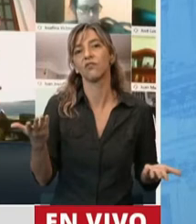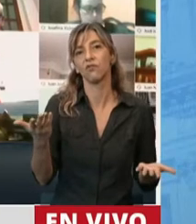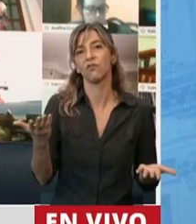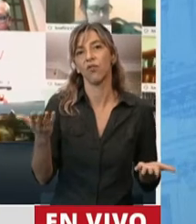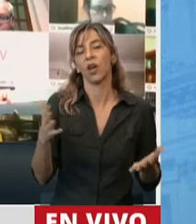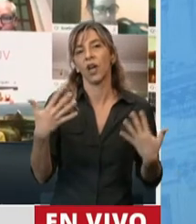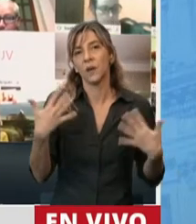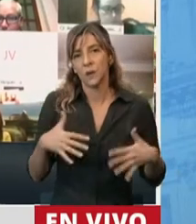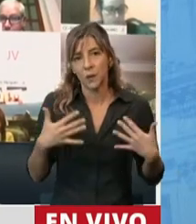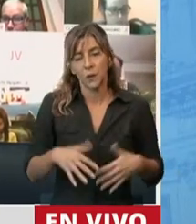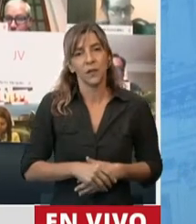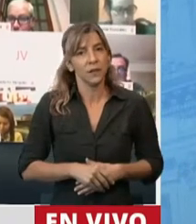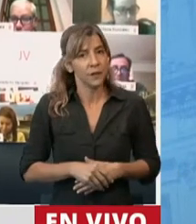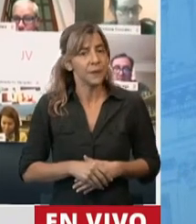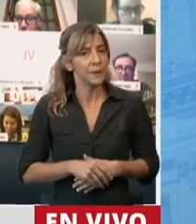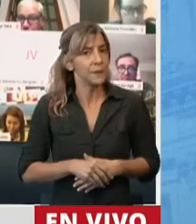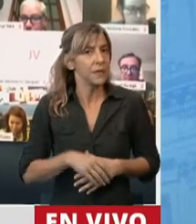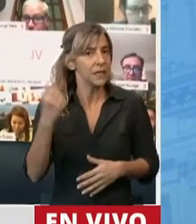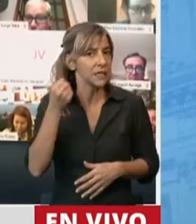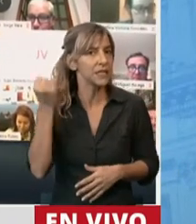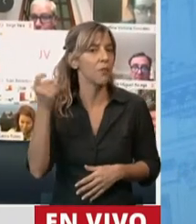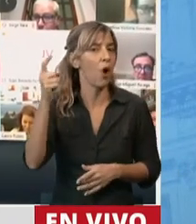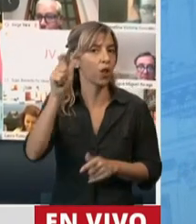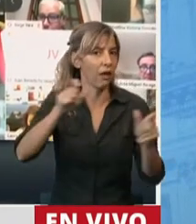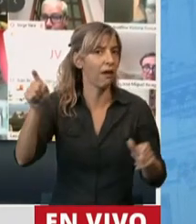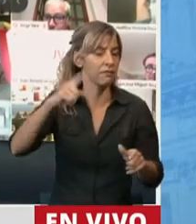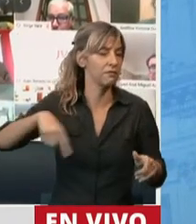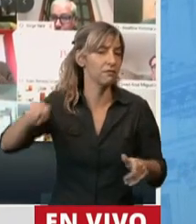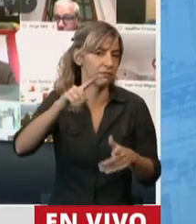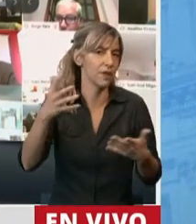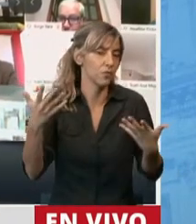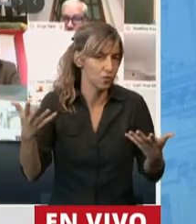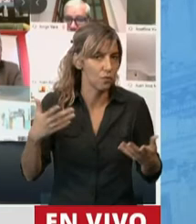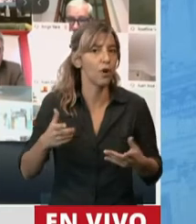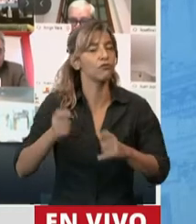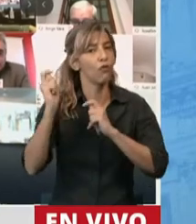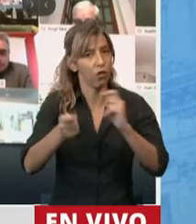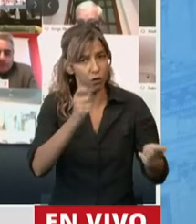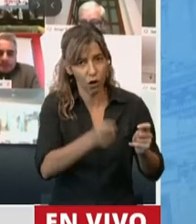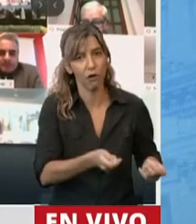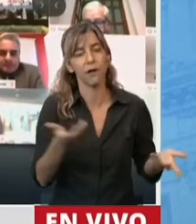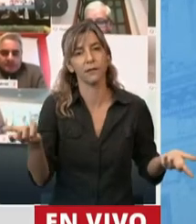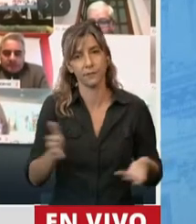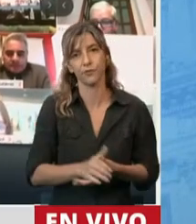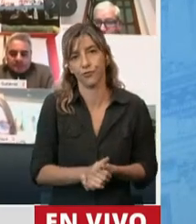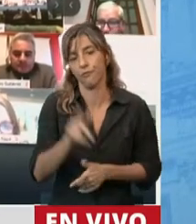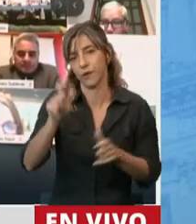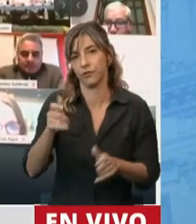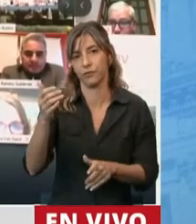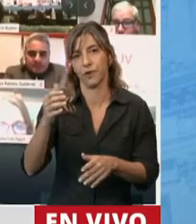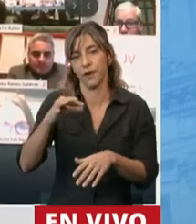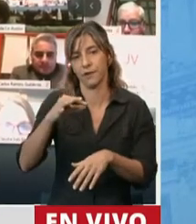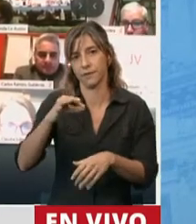disponible hasta el momento le asigna al plasma de pacientes recuperados de coronavirus